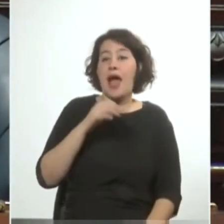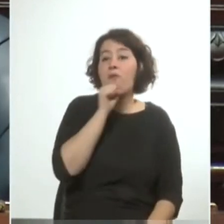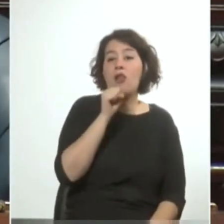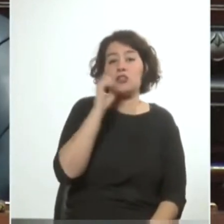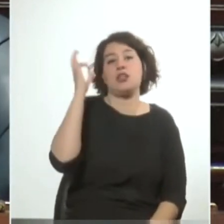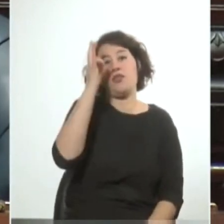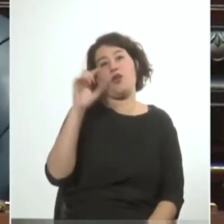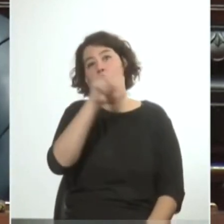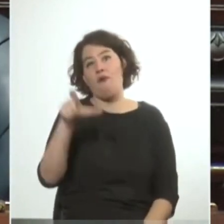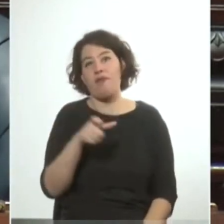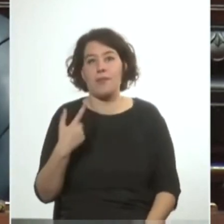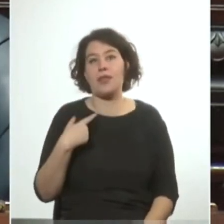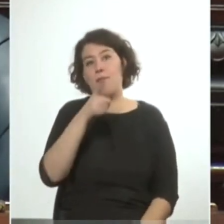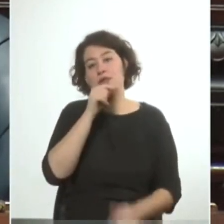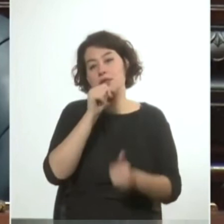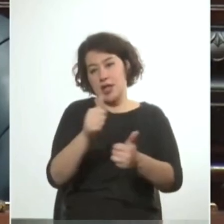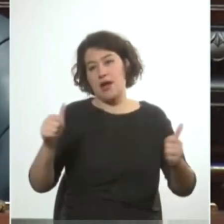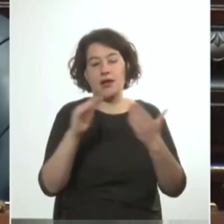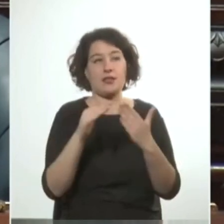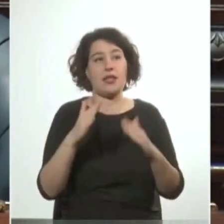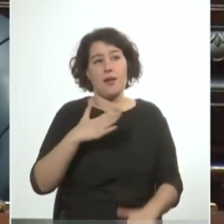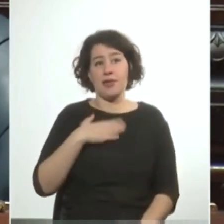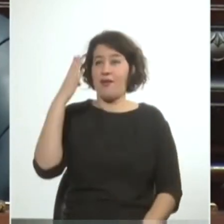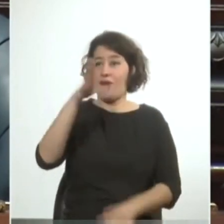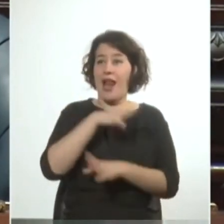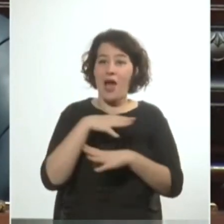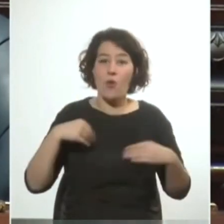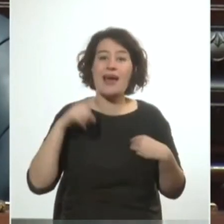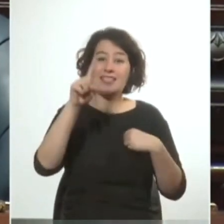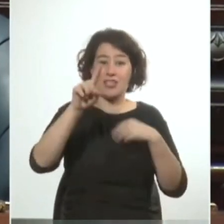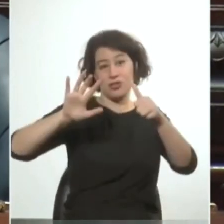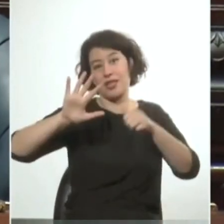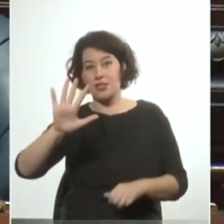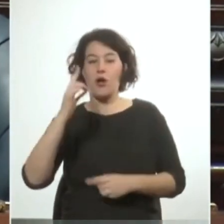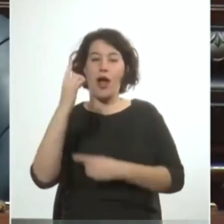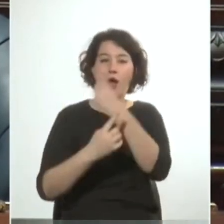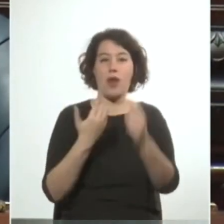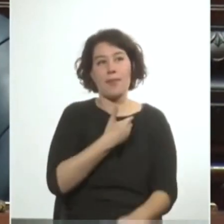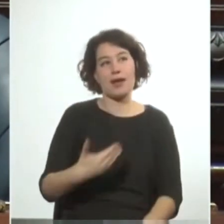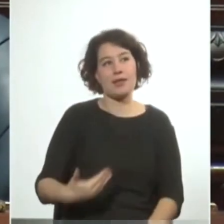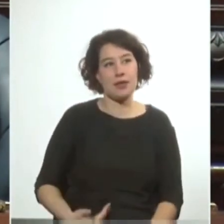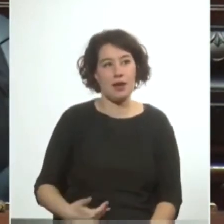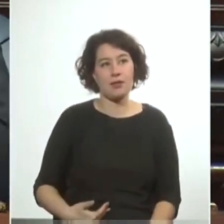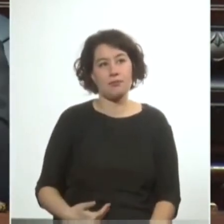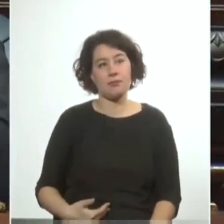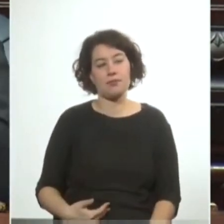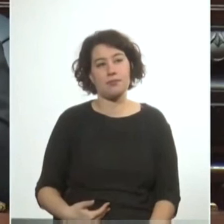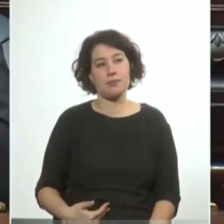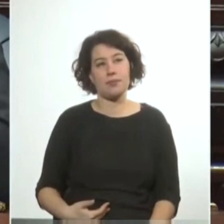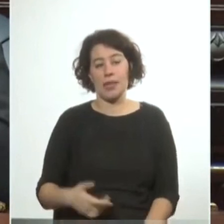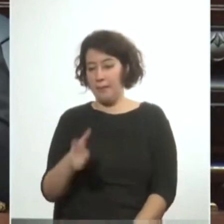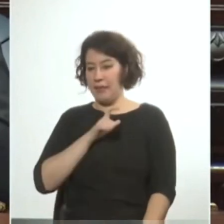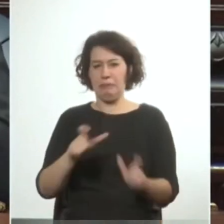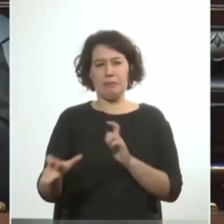y obviamente teníamos policía en la casa y a mí que iba a la escuela 175 algunas maestras me